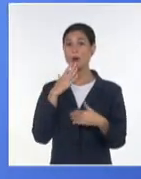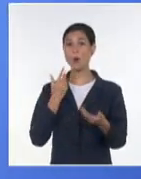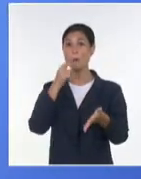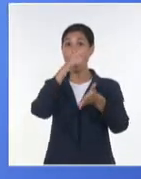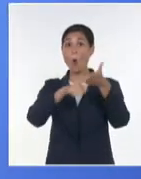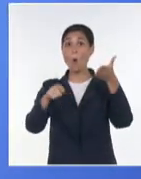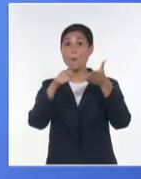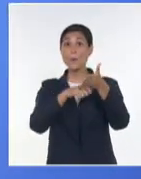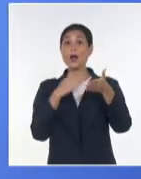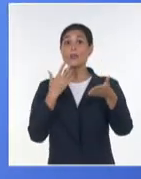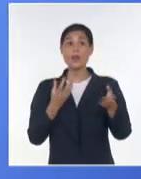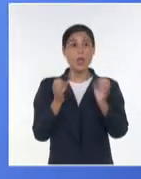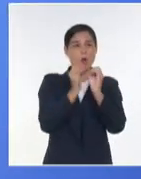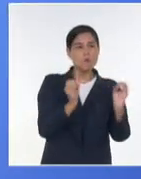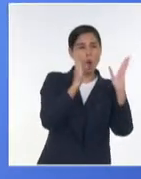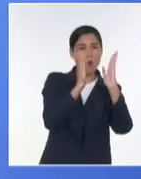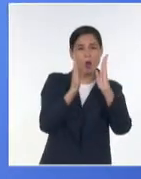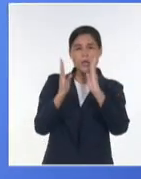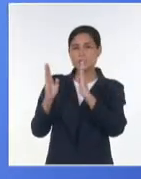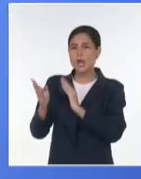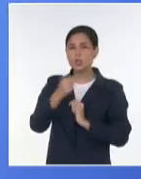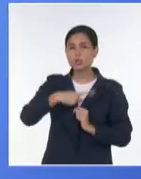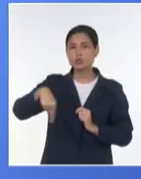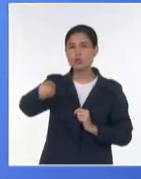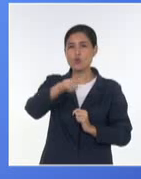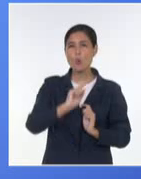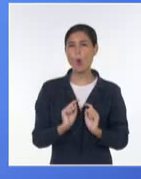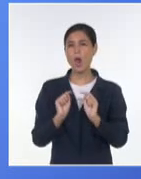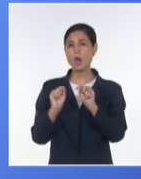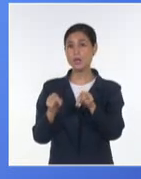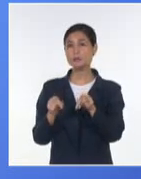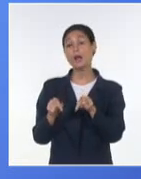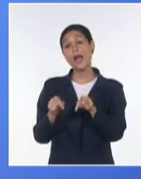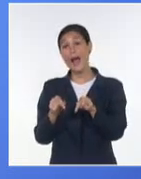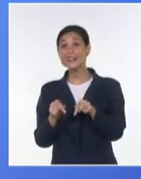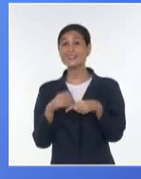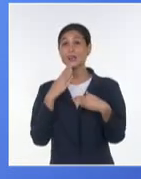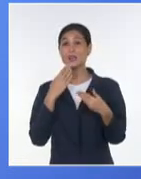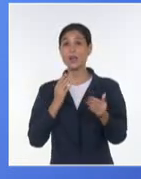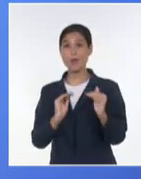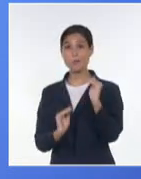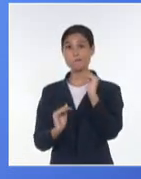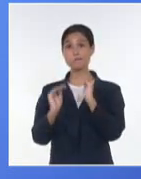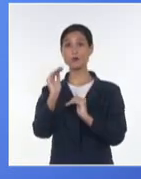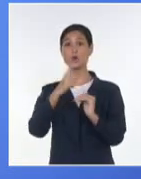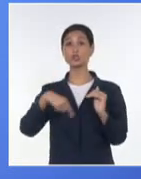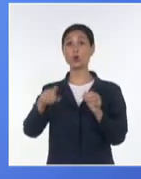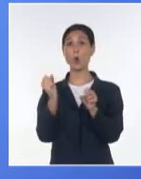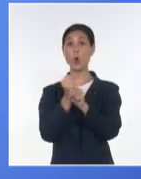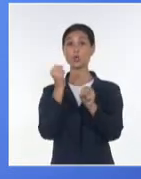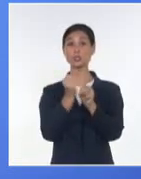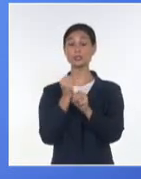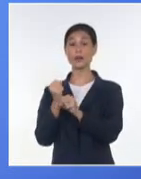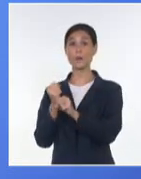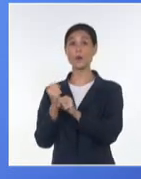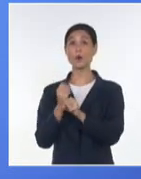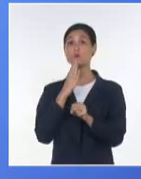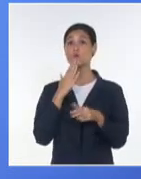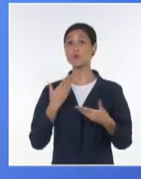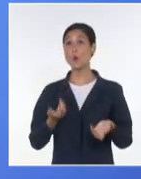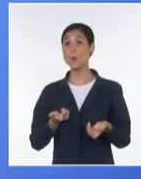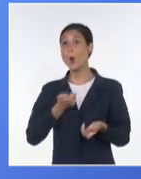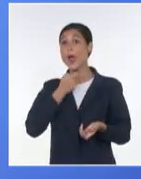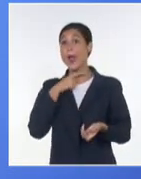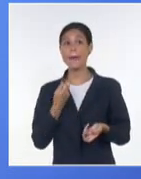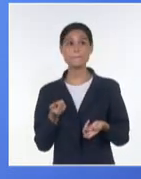para la planificación de la producción, hasta que en un nivel más gerencial sean sistemas de trabajo que articulen procesos como la toma de